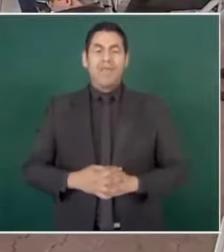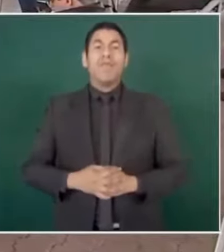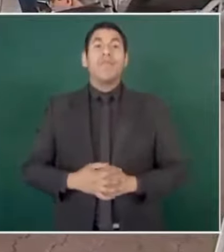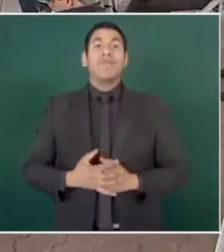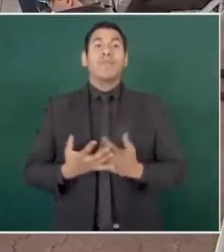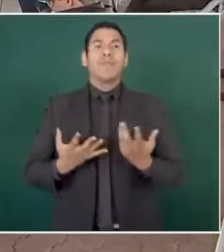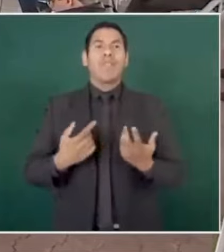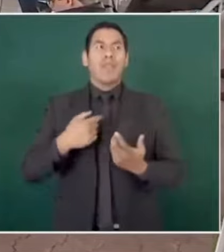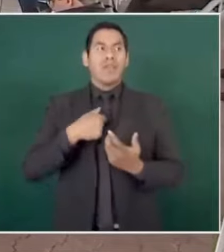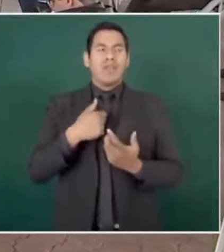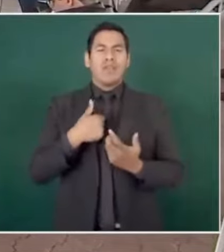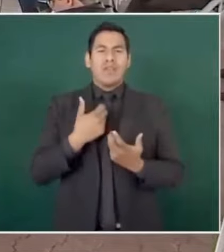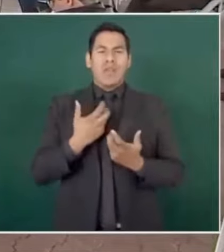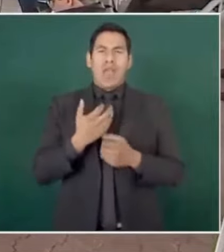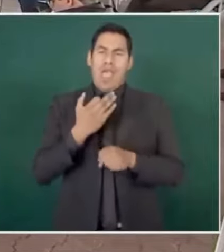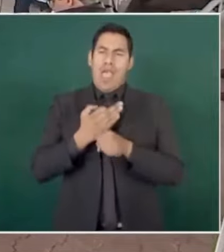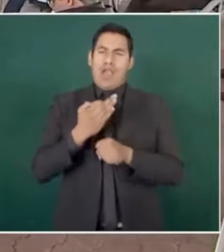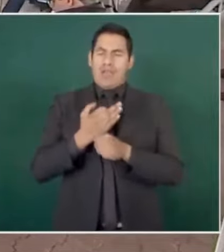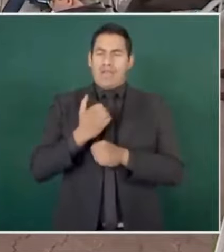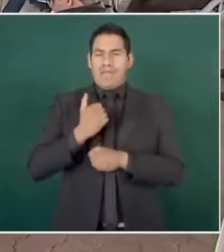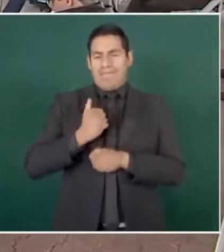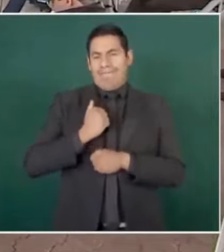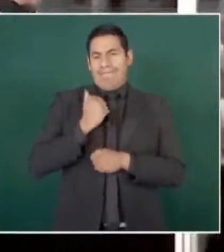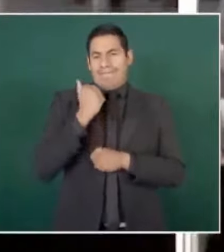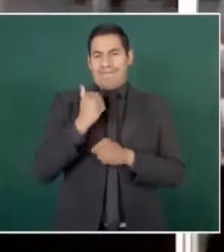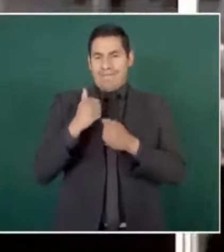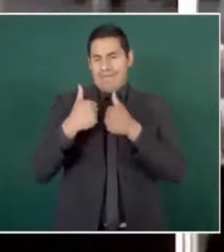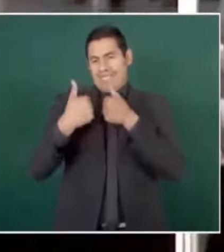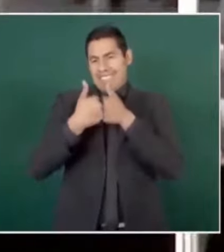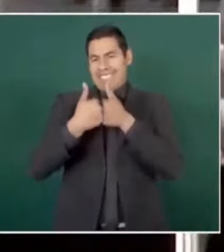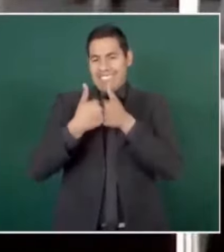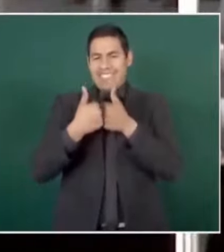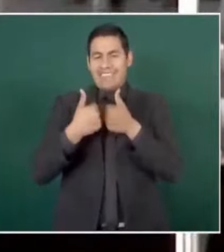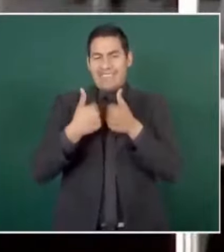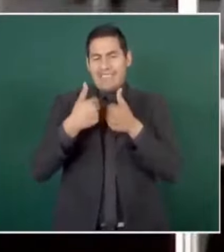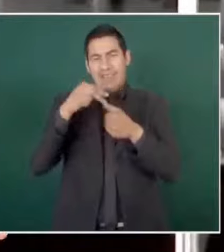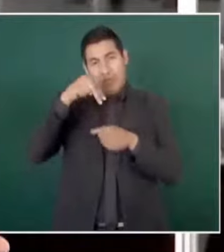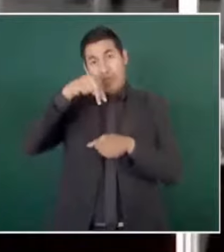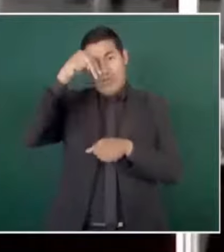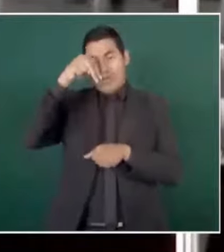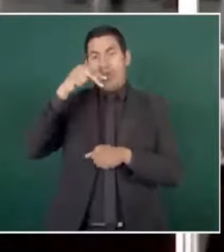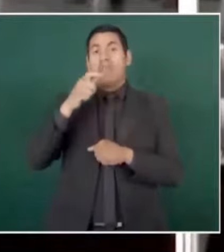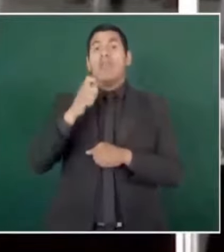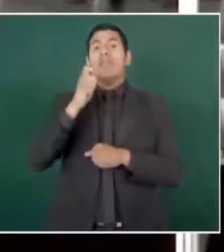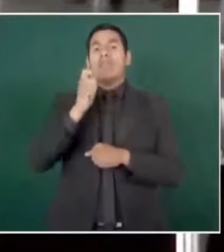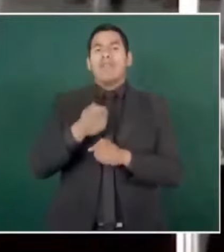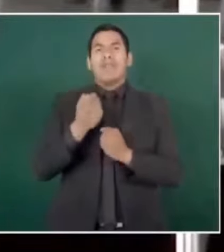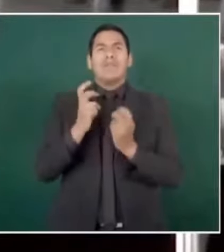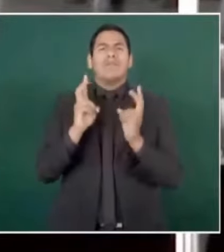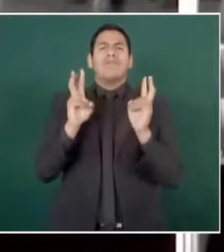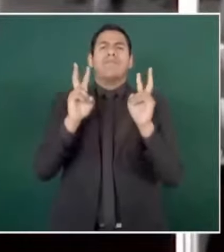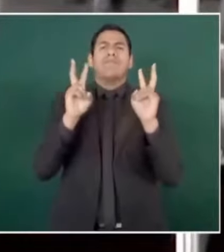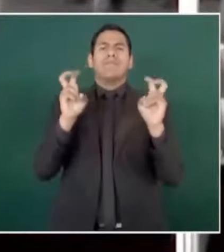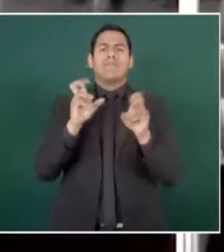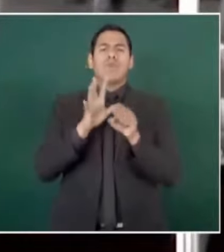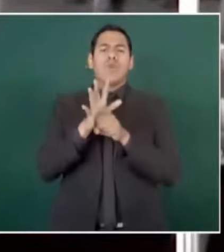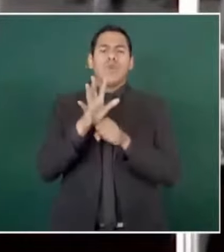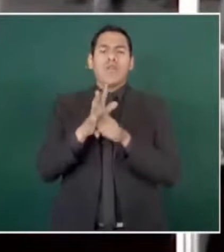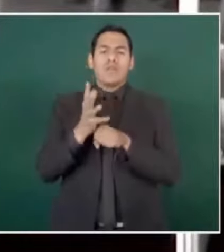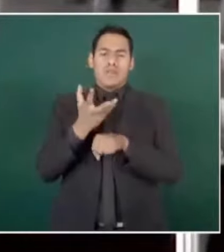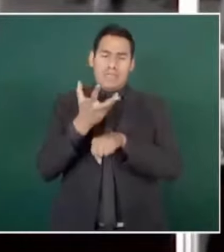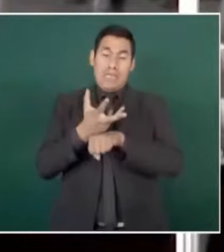Señor presidente, quiero aprovechar que estamos aquí en la frontera del país, en la frontera norte, para tocar el tema de Estados Unidos.